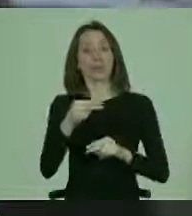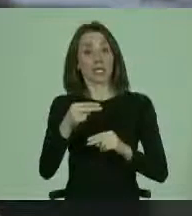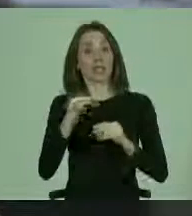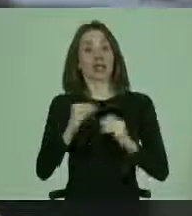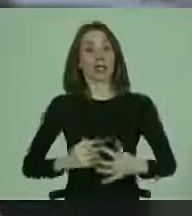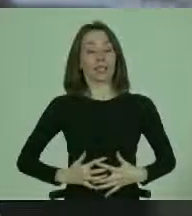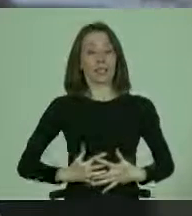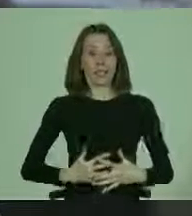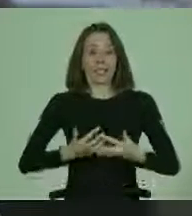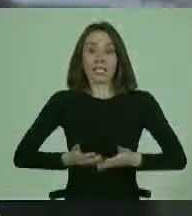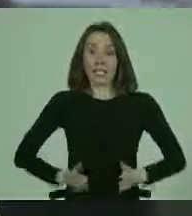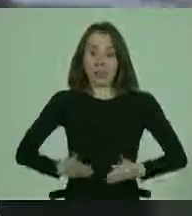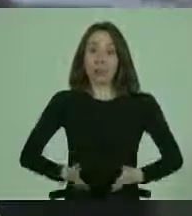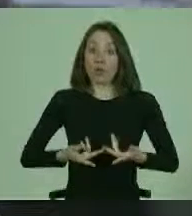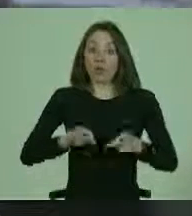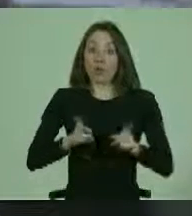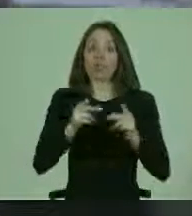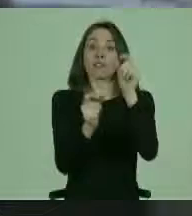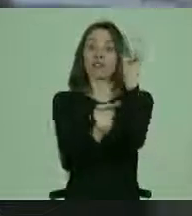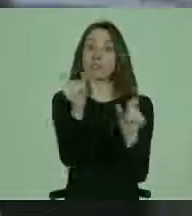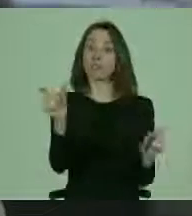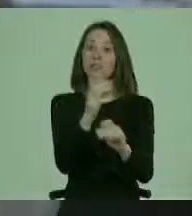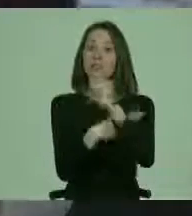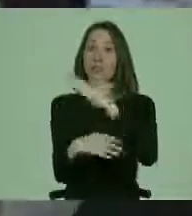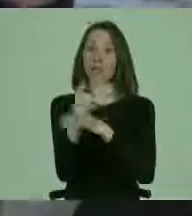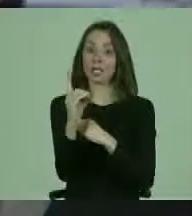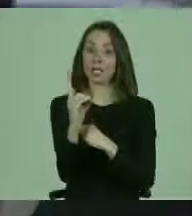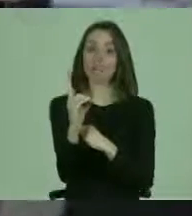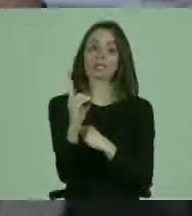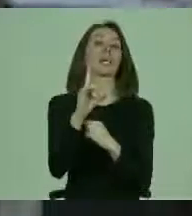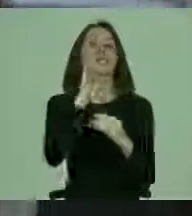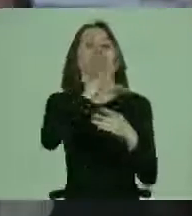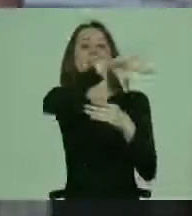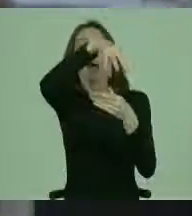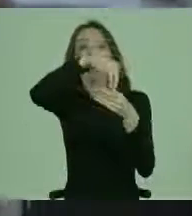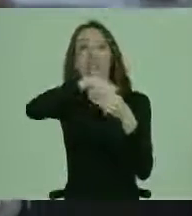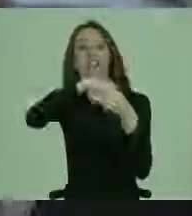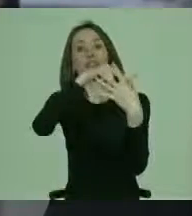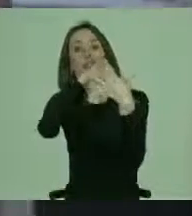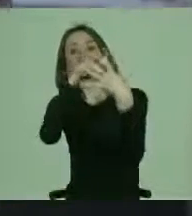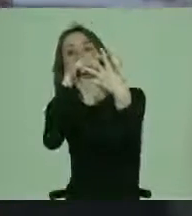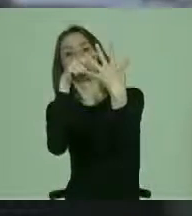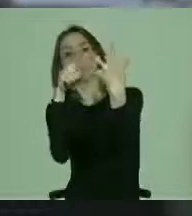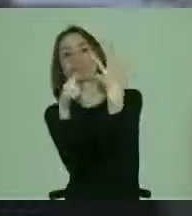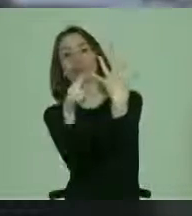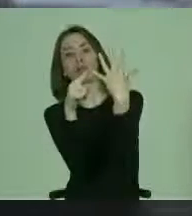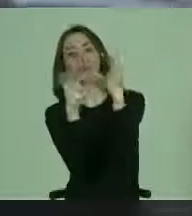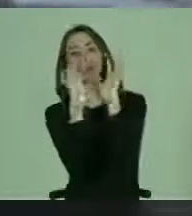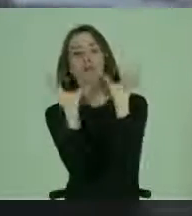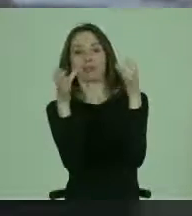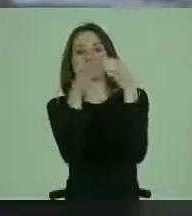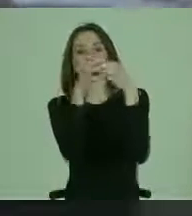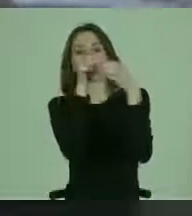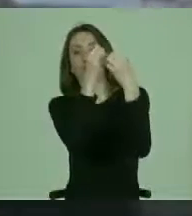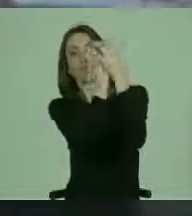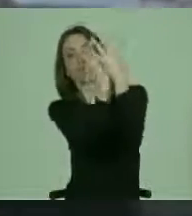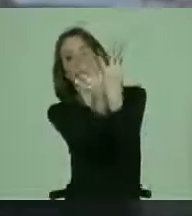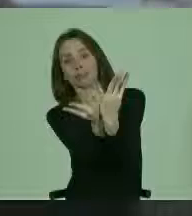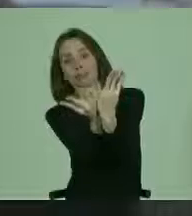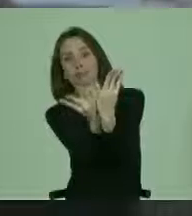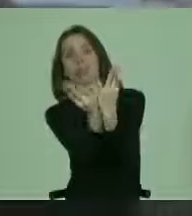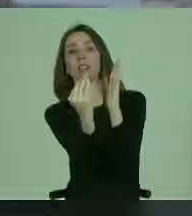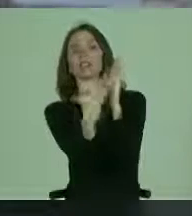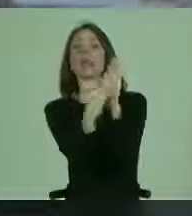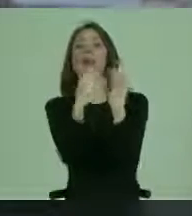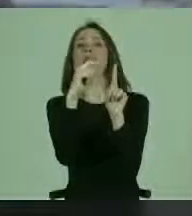reproductivos de las personas con discapacidad. Está dentro de esta gama, de esta esfera a través de la cual se